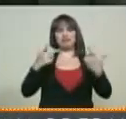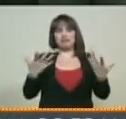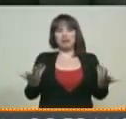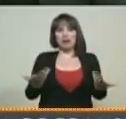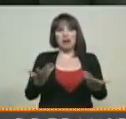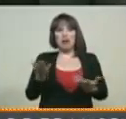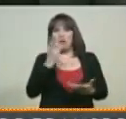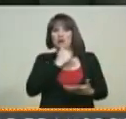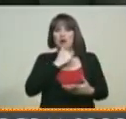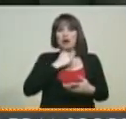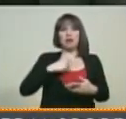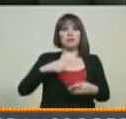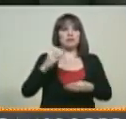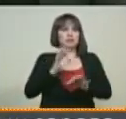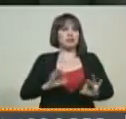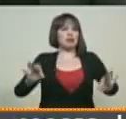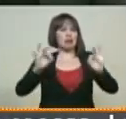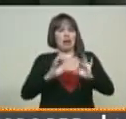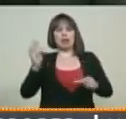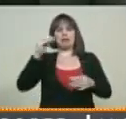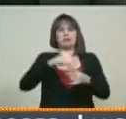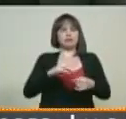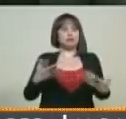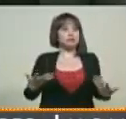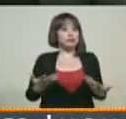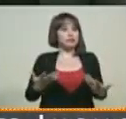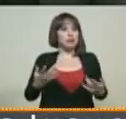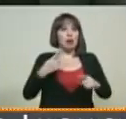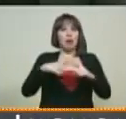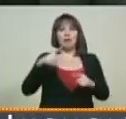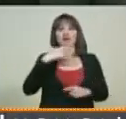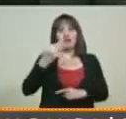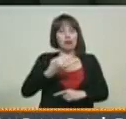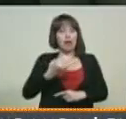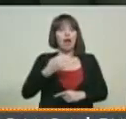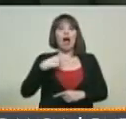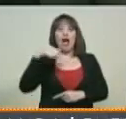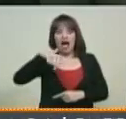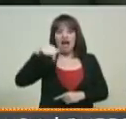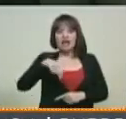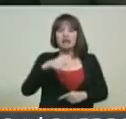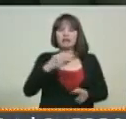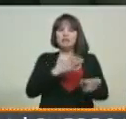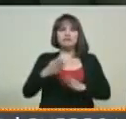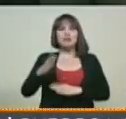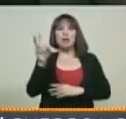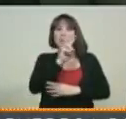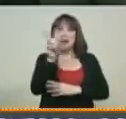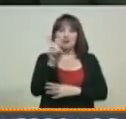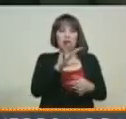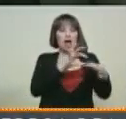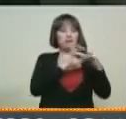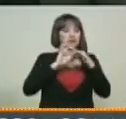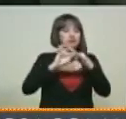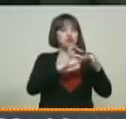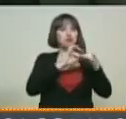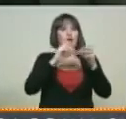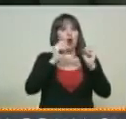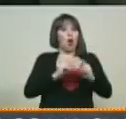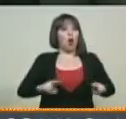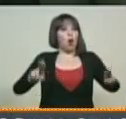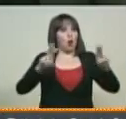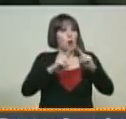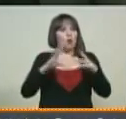dicen no tener absolutamente nada que ver. Bueno aquí está la mano amiga de Venezuela con la organización de las Naciones Unidas, con la